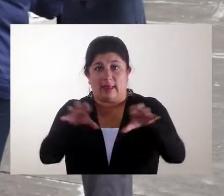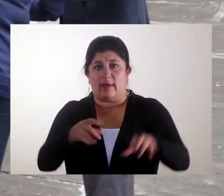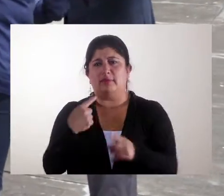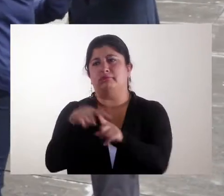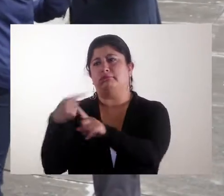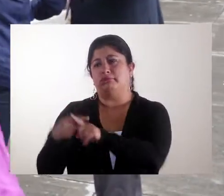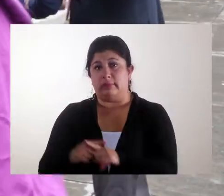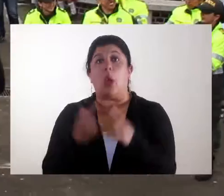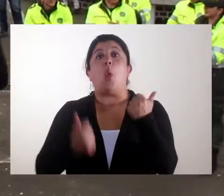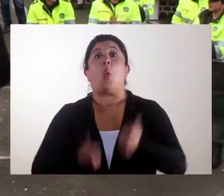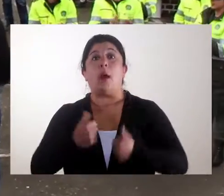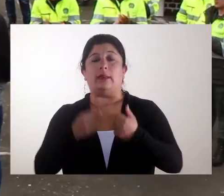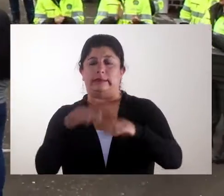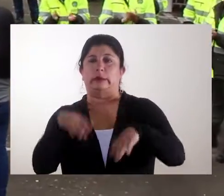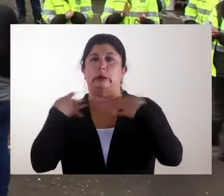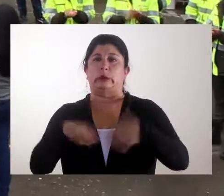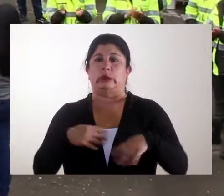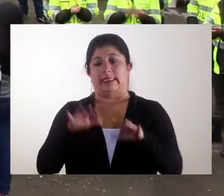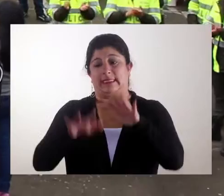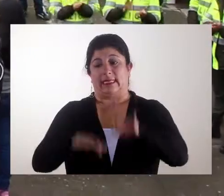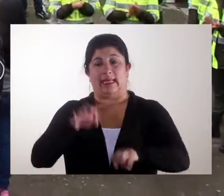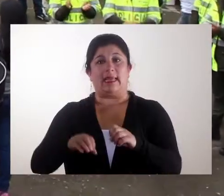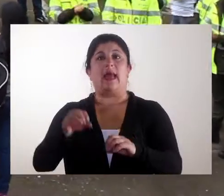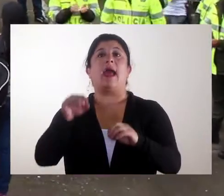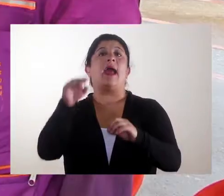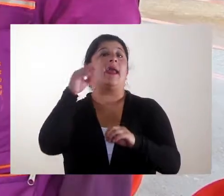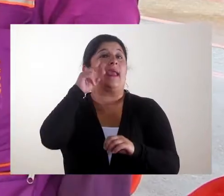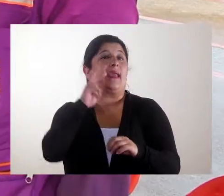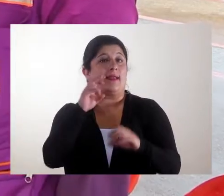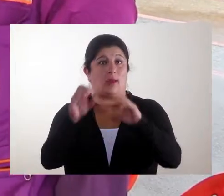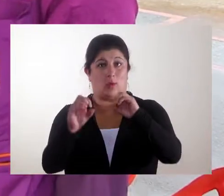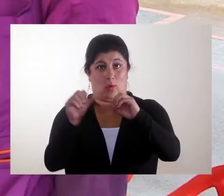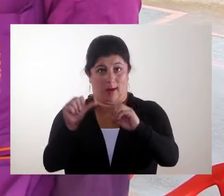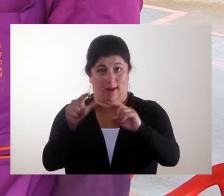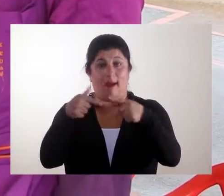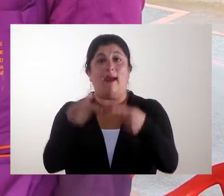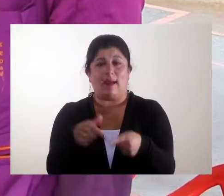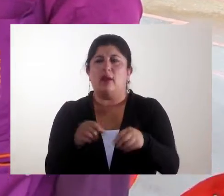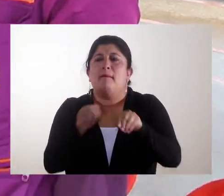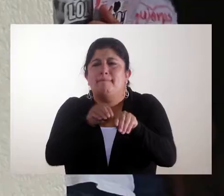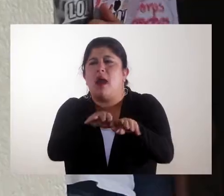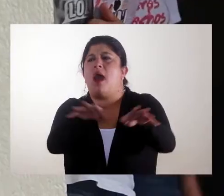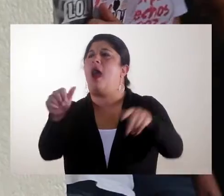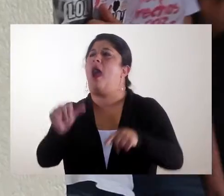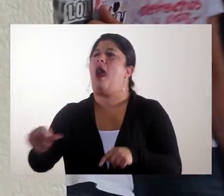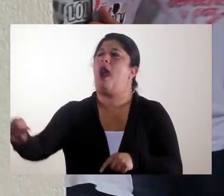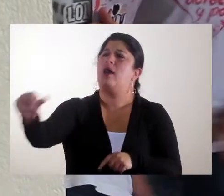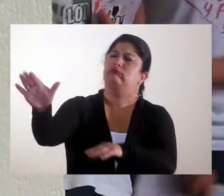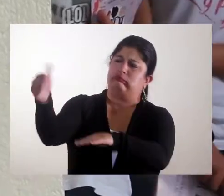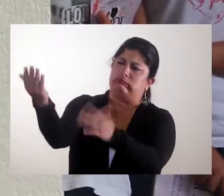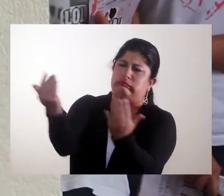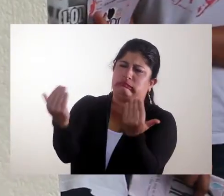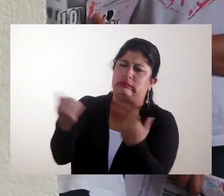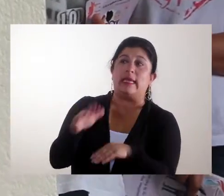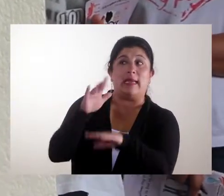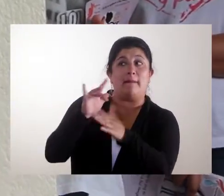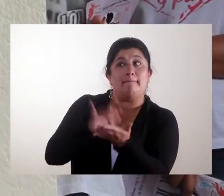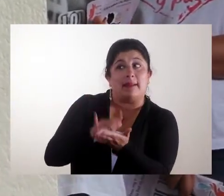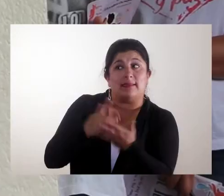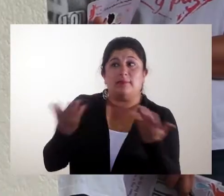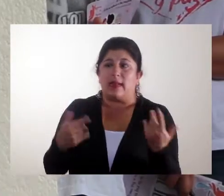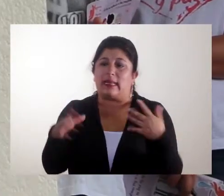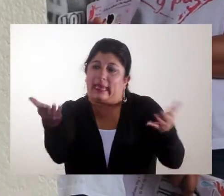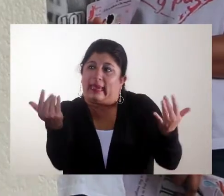Dentro de las actividades planteadas, se resalta la invitación que la Secretaría de Género e Inclusión Social extendió a todas las mujeres que quisieran